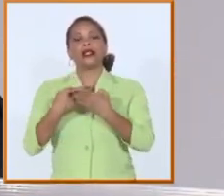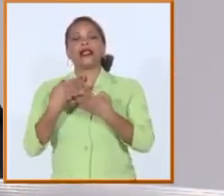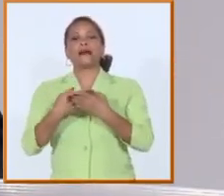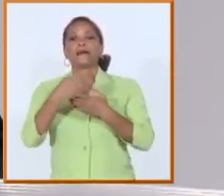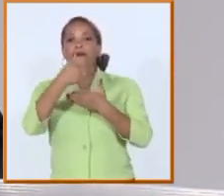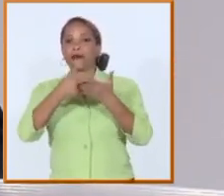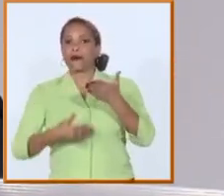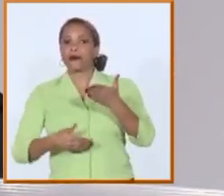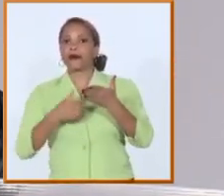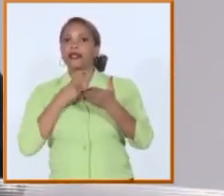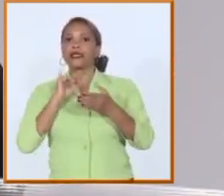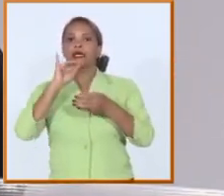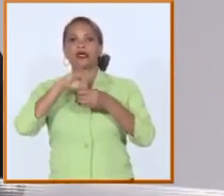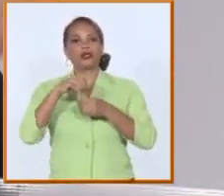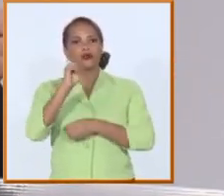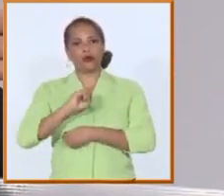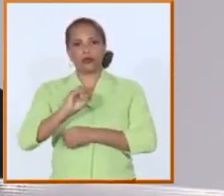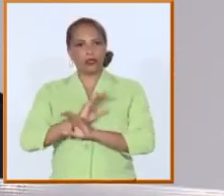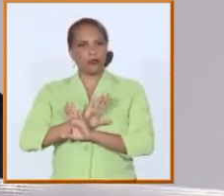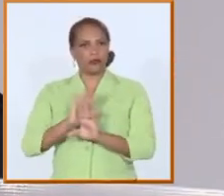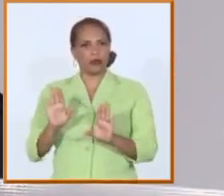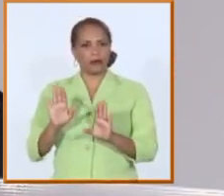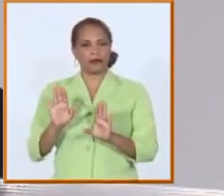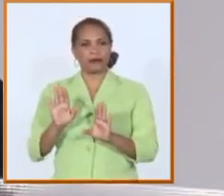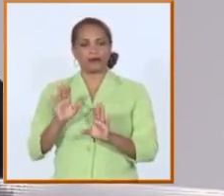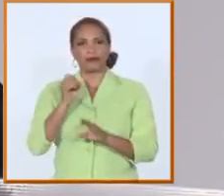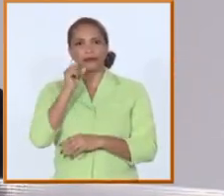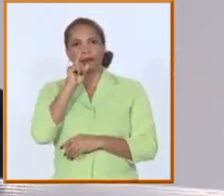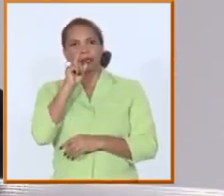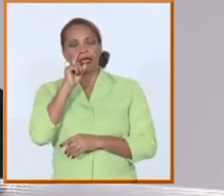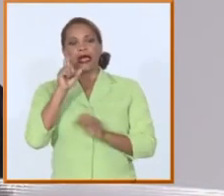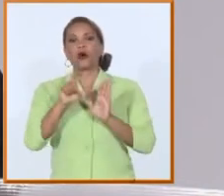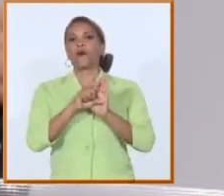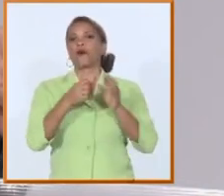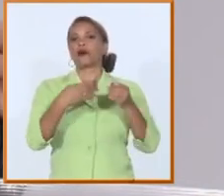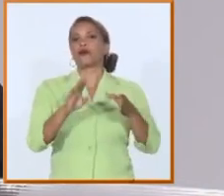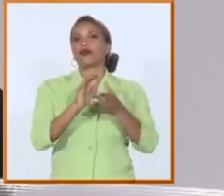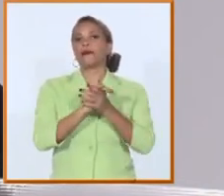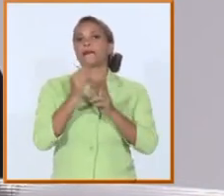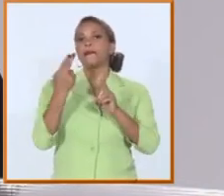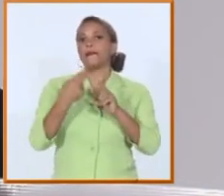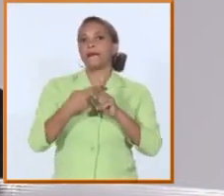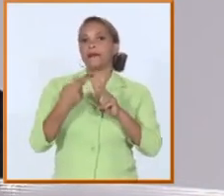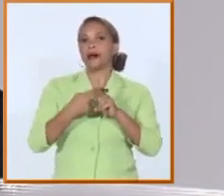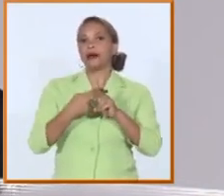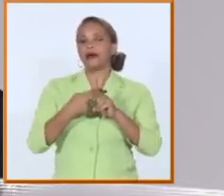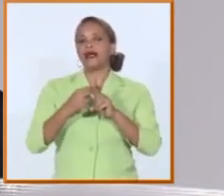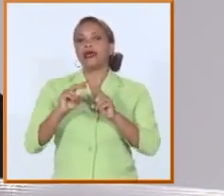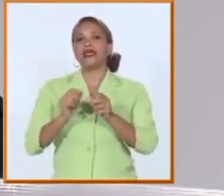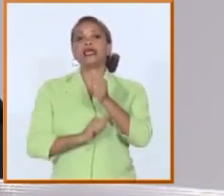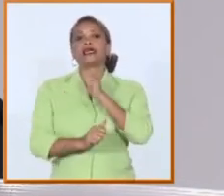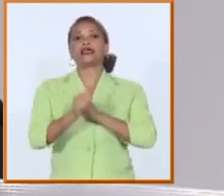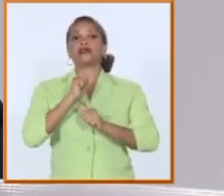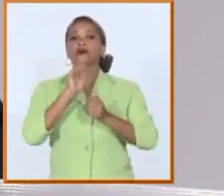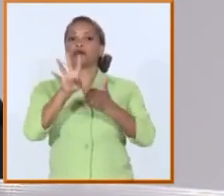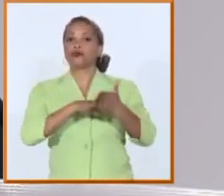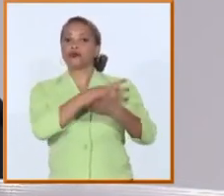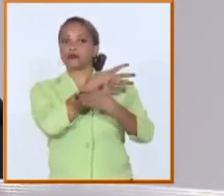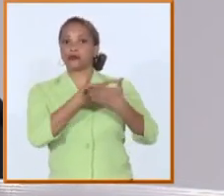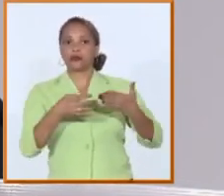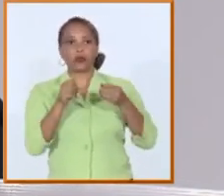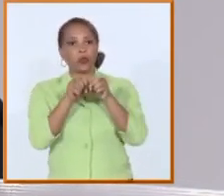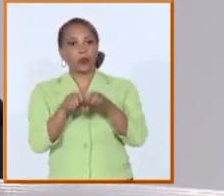organizado la convocatoria de mayo y el retorno a calendario habitual son temas sobre los cuales estamos